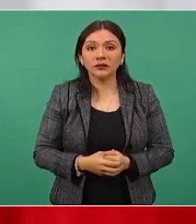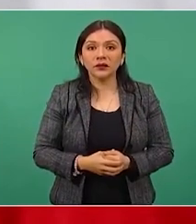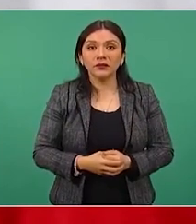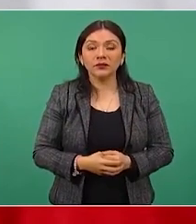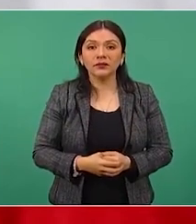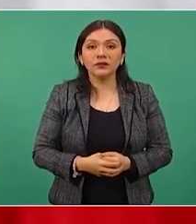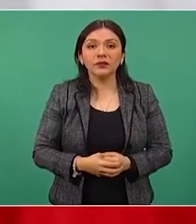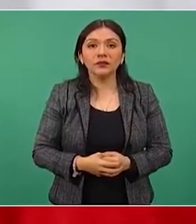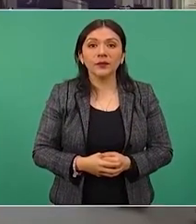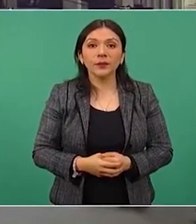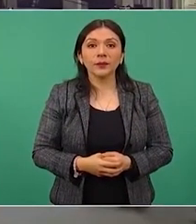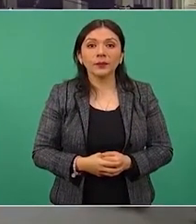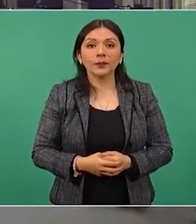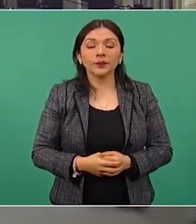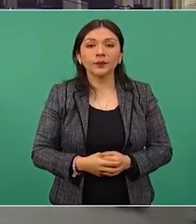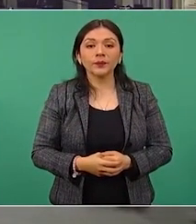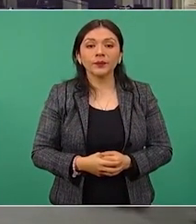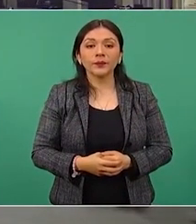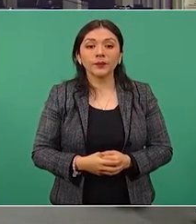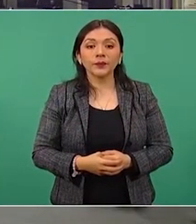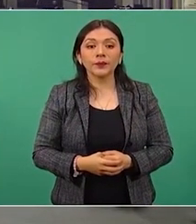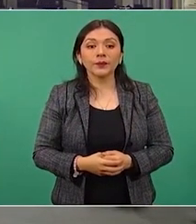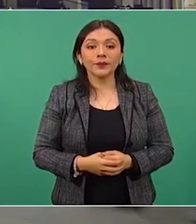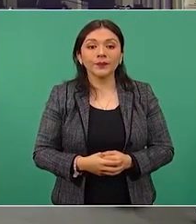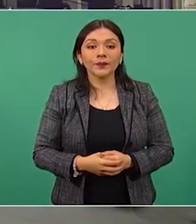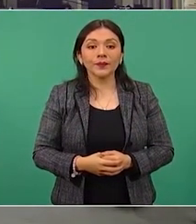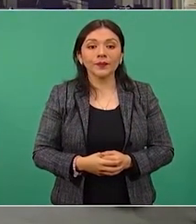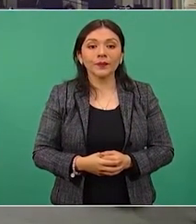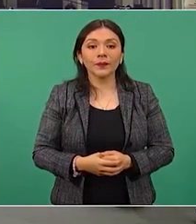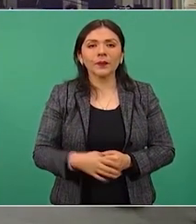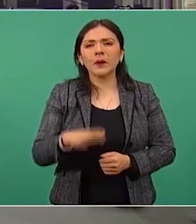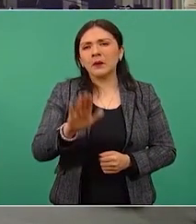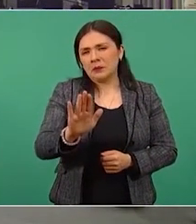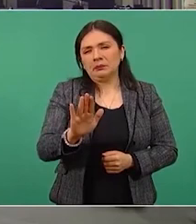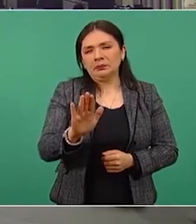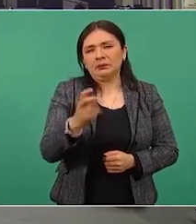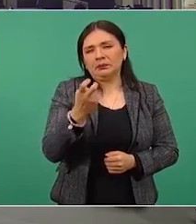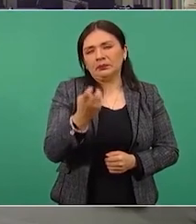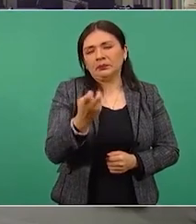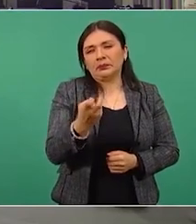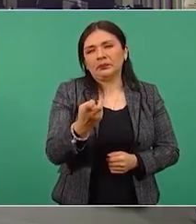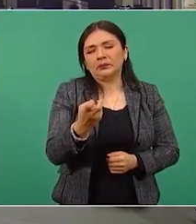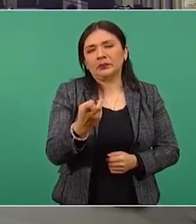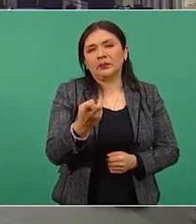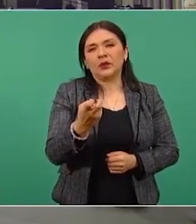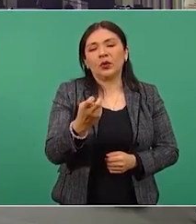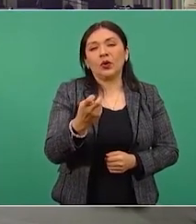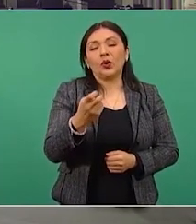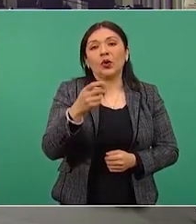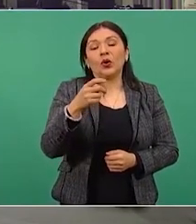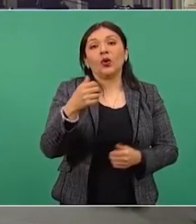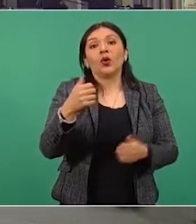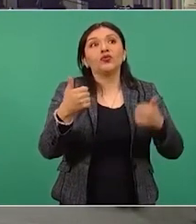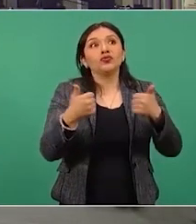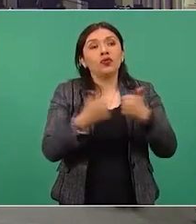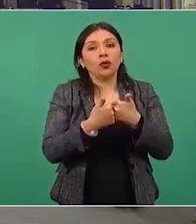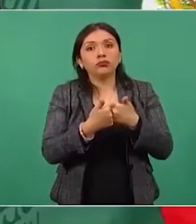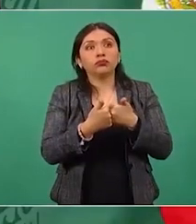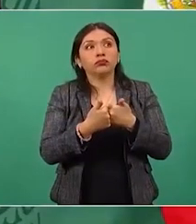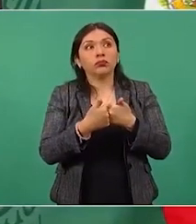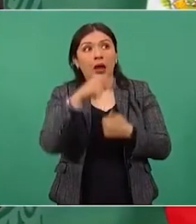dinero. Pero bueno, sin reducir sus sueldos,